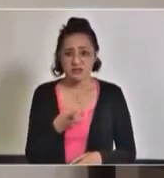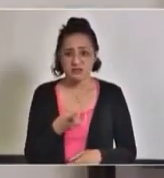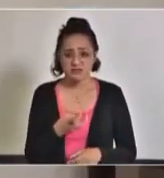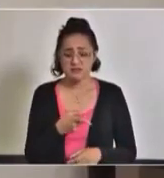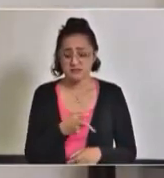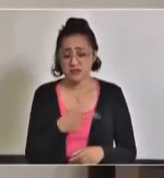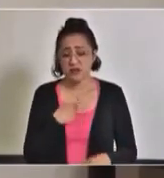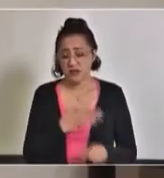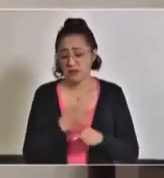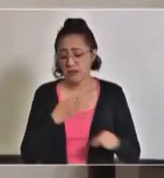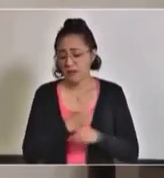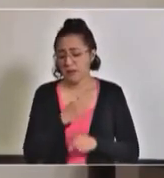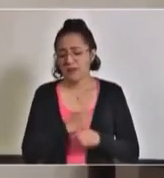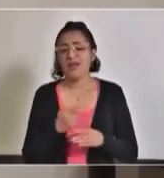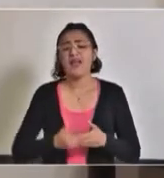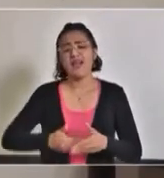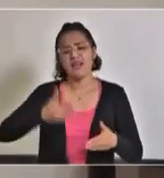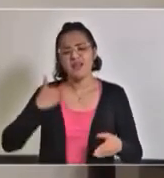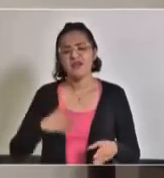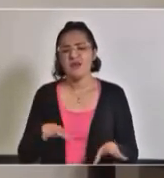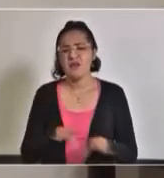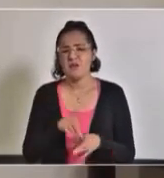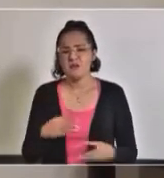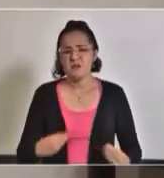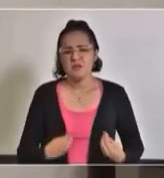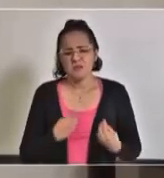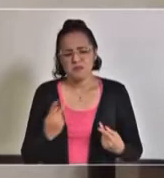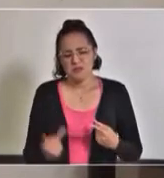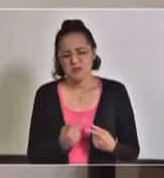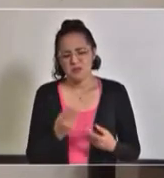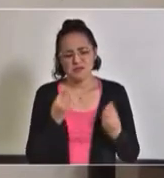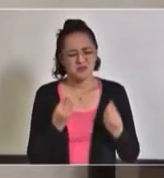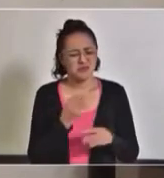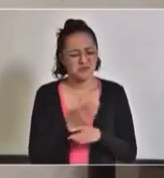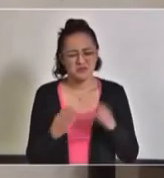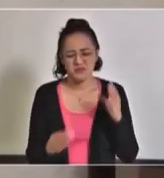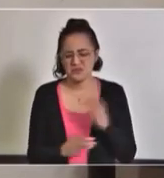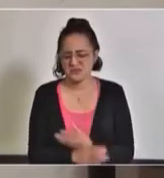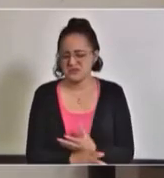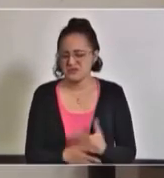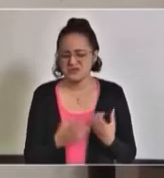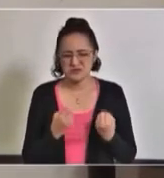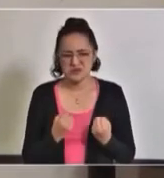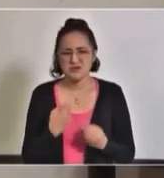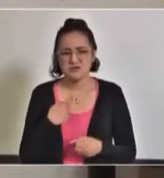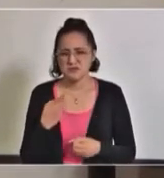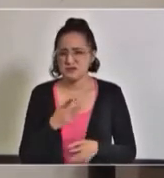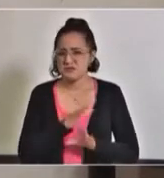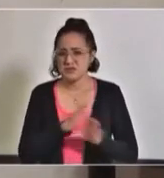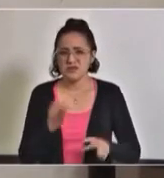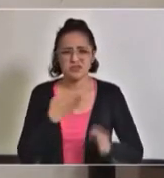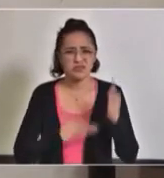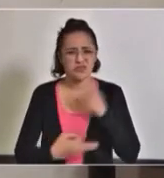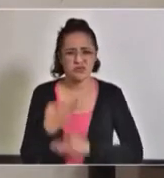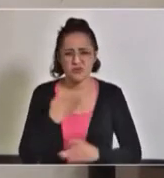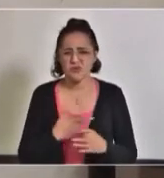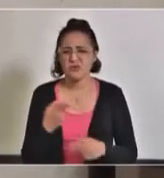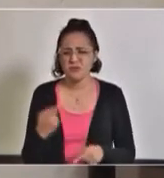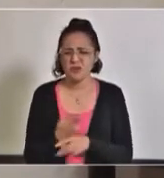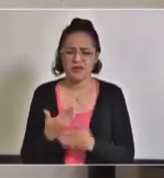lo que vivió antes de este evento, todo lo que vivió.